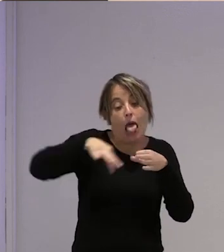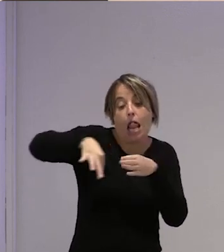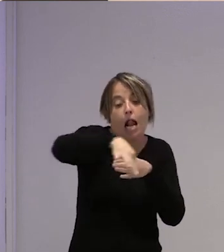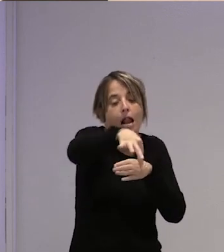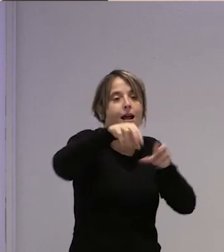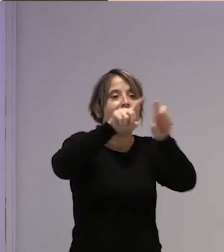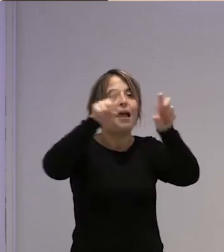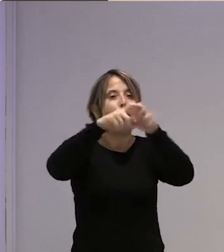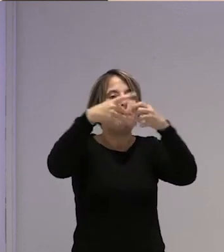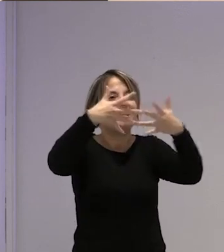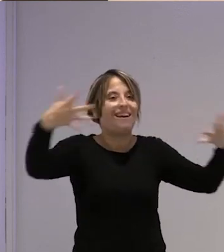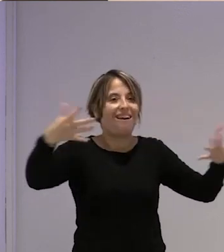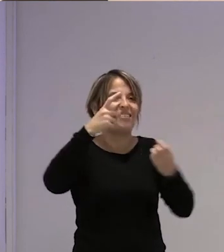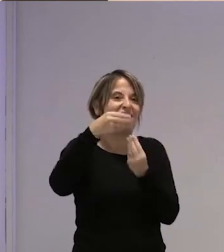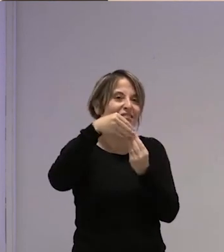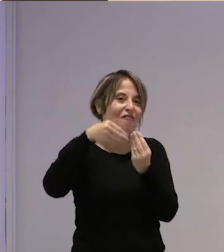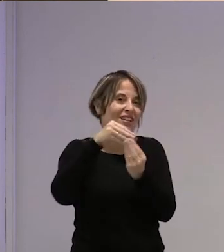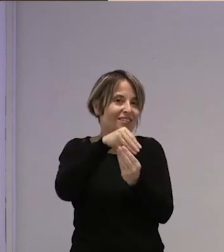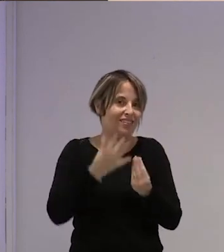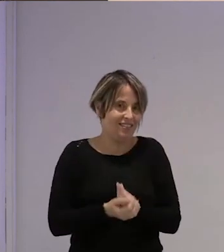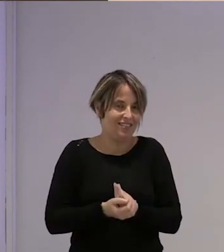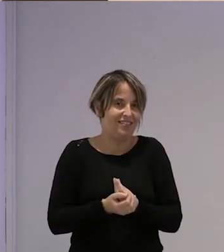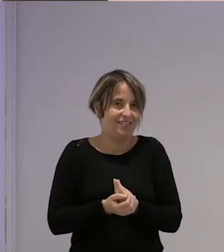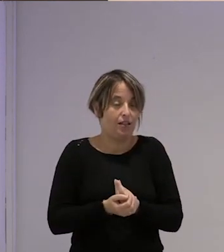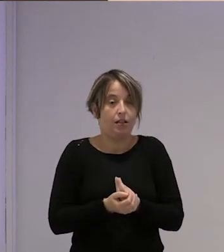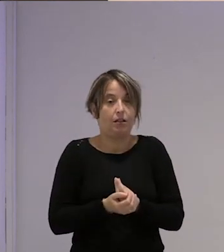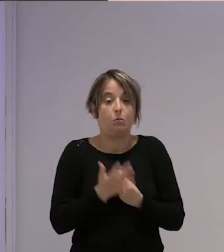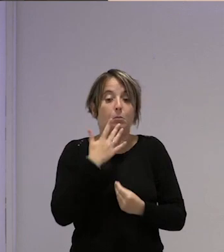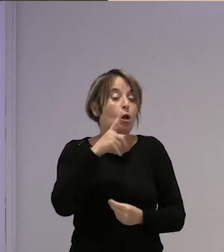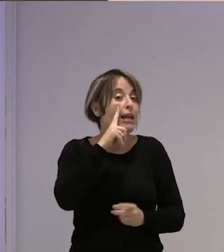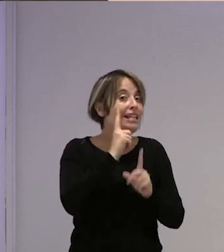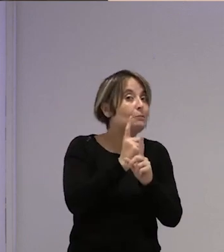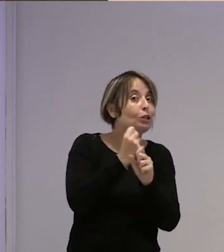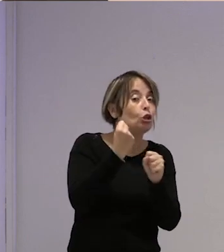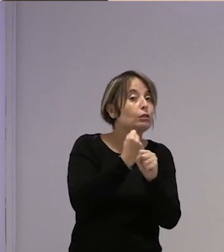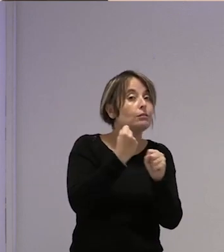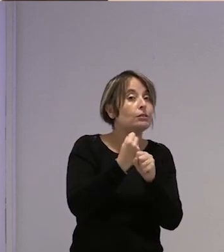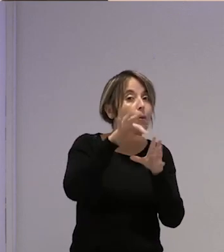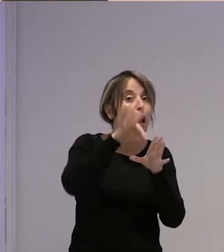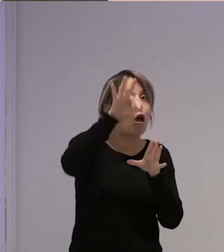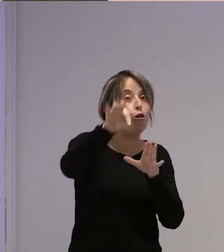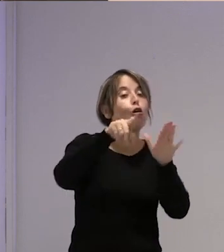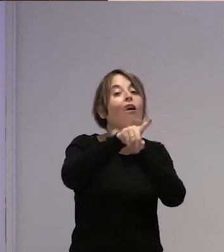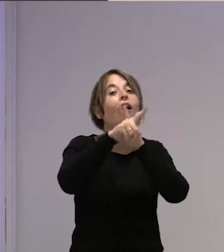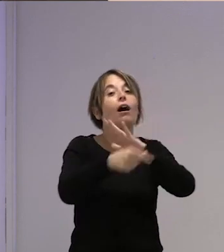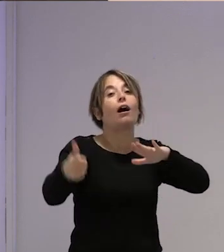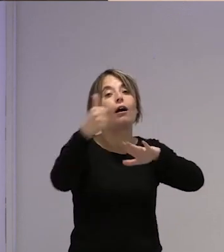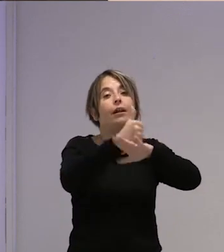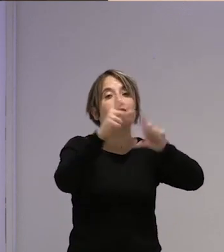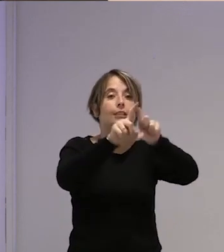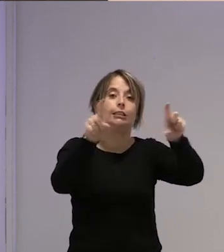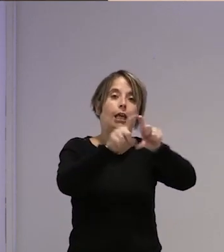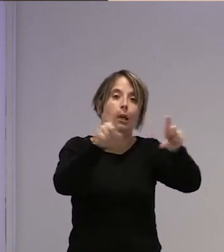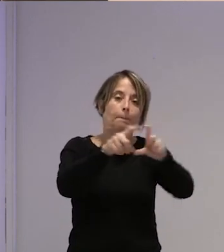grandes multinacionales freseras hay casos de inspectores de trabajo que han acabado siendo los herentes de las empresas